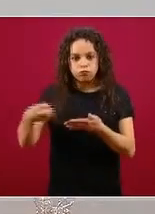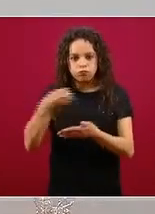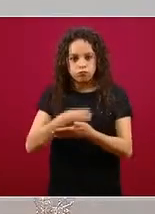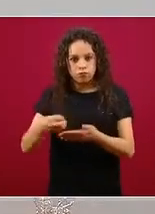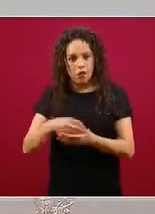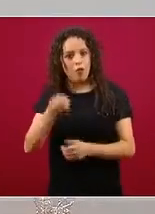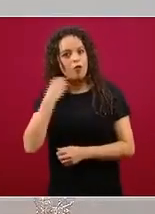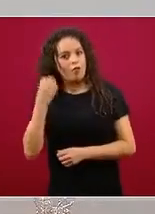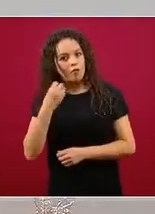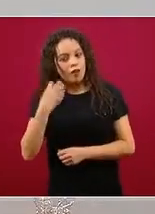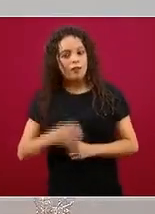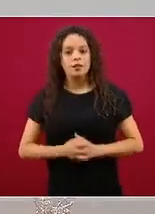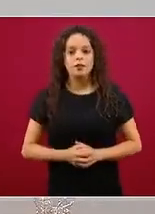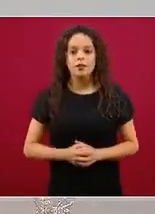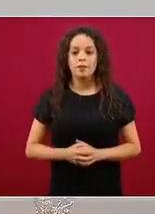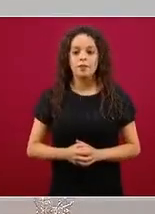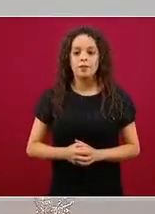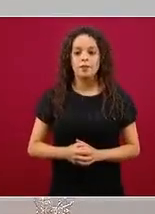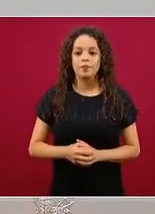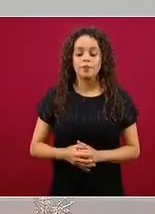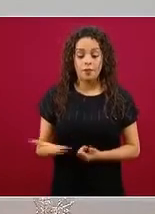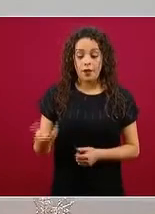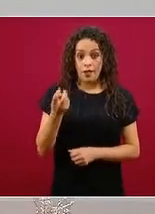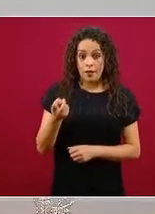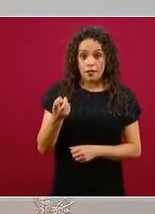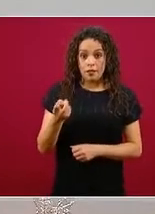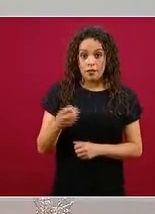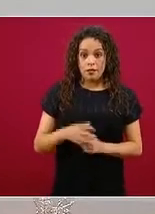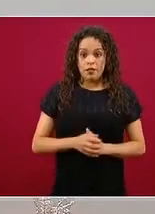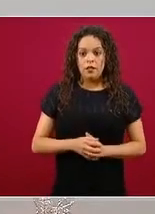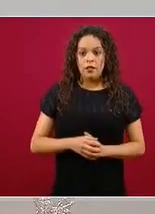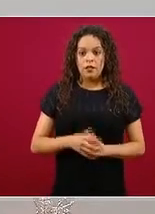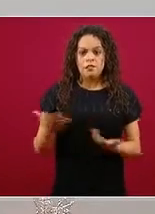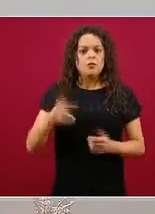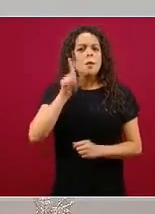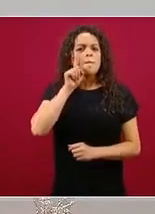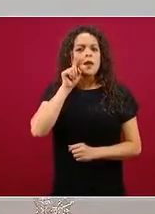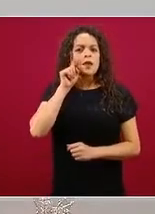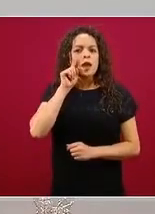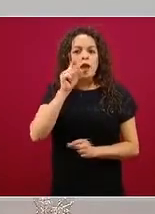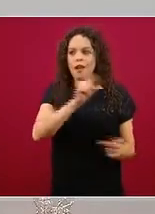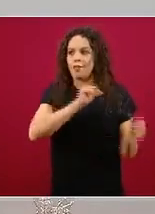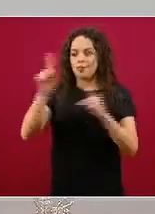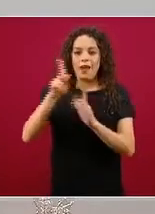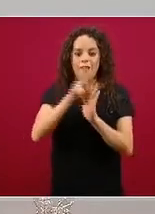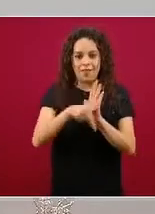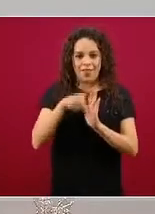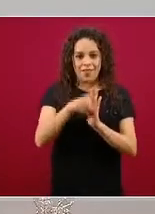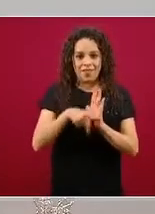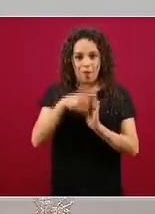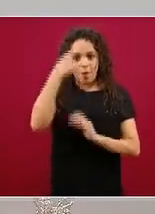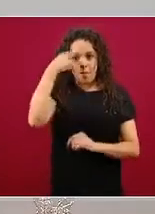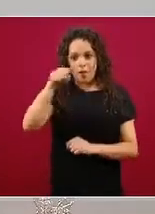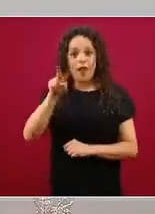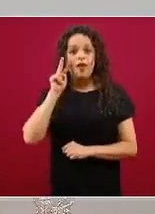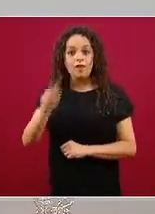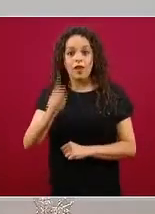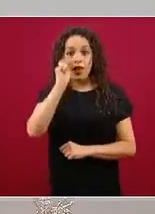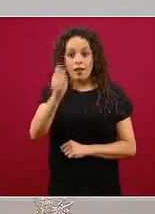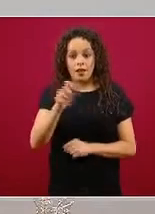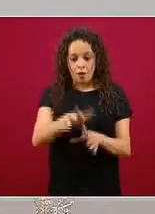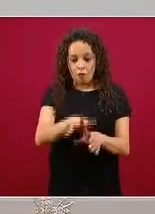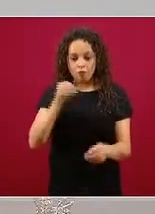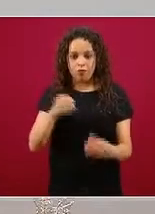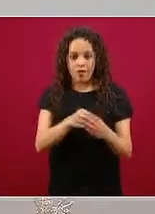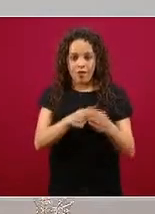herramienta, les ponemos mañana un videíto sacado del celular para poder